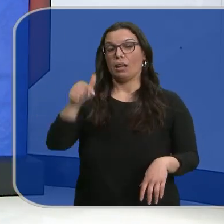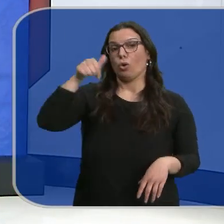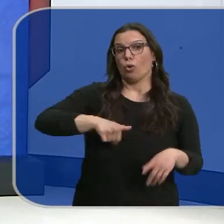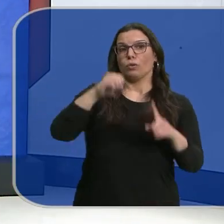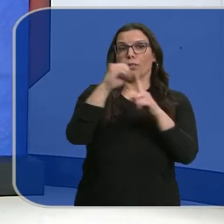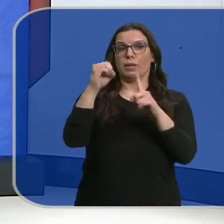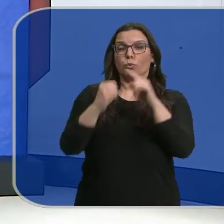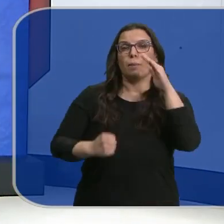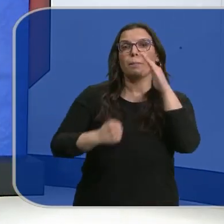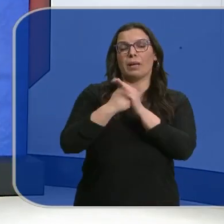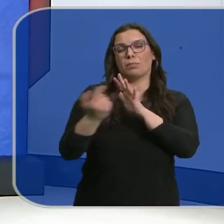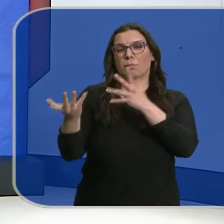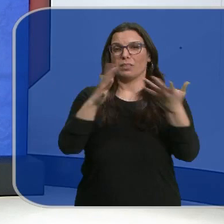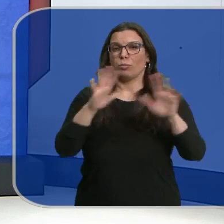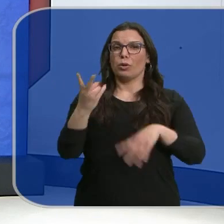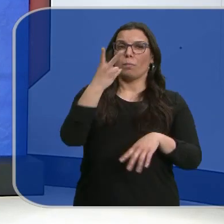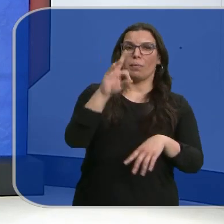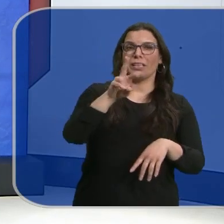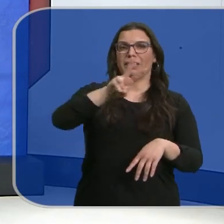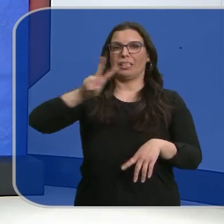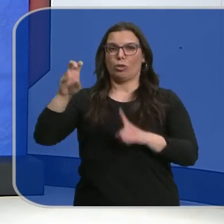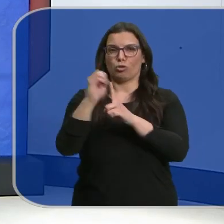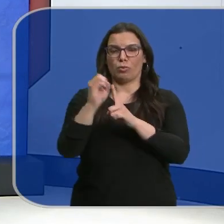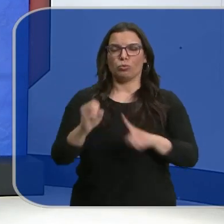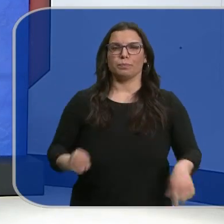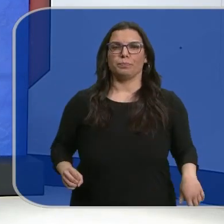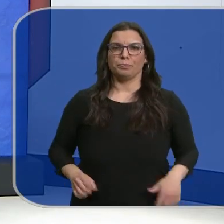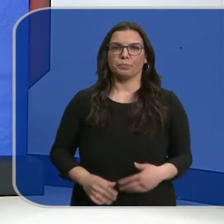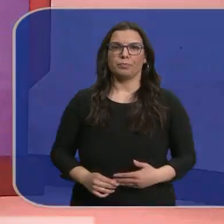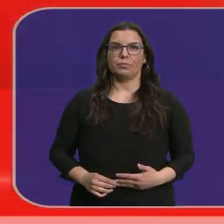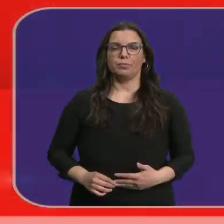hoy las temperaturas máximas nos quedaremos entre los 20 y los 22 grados.